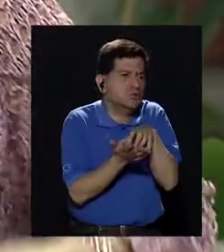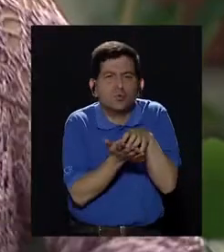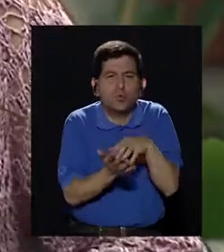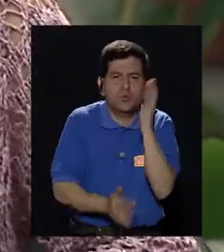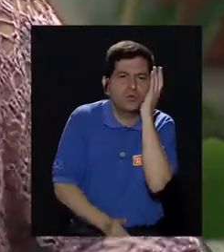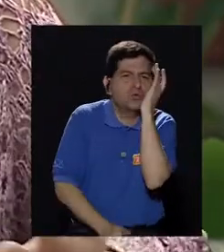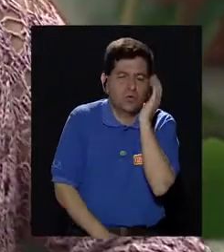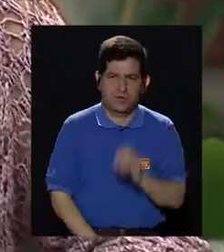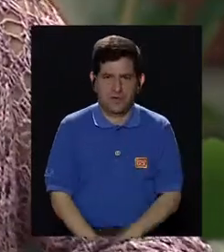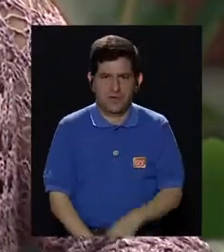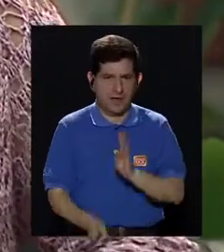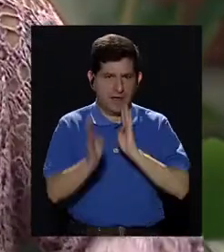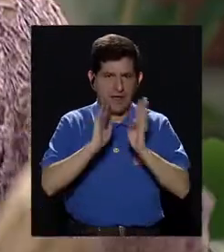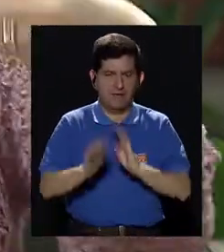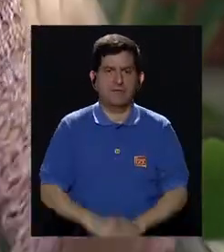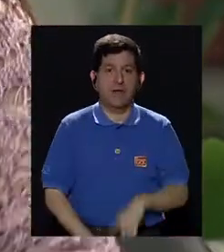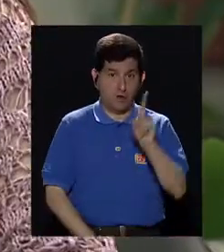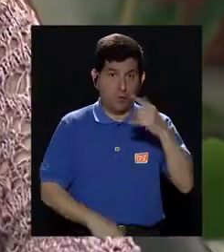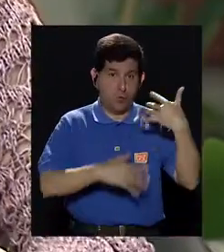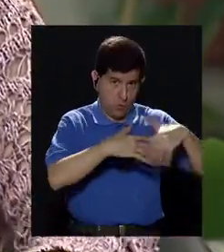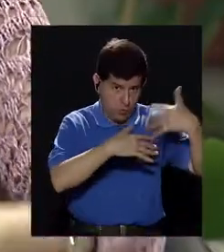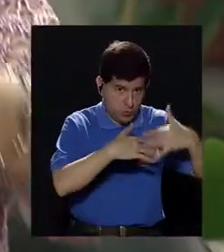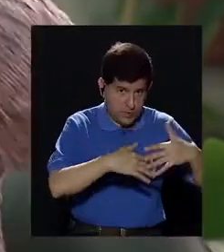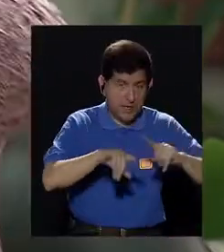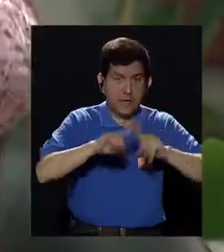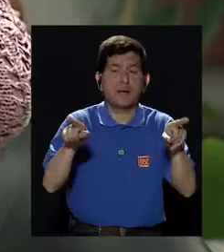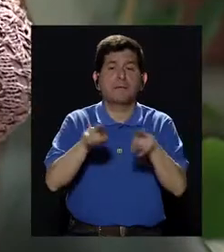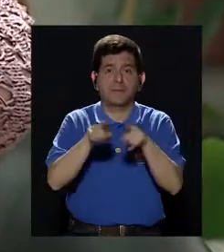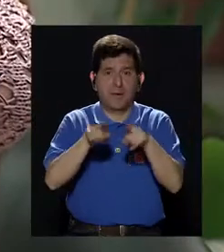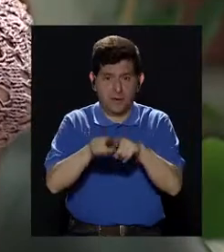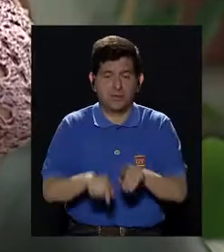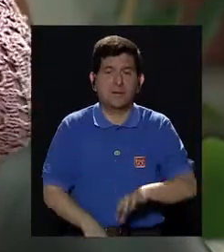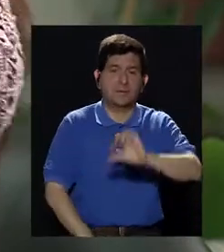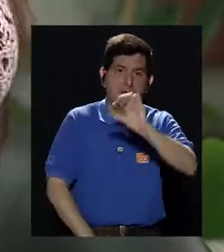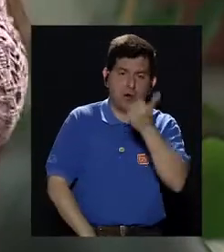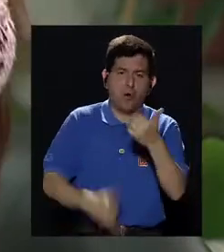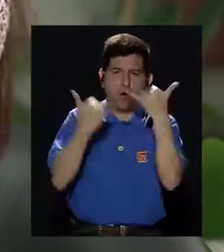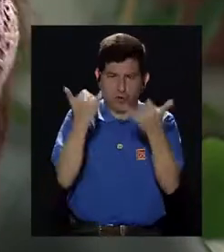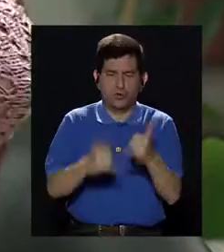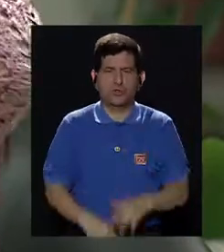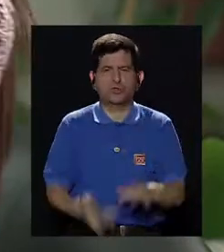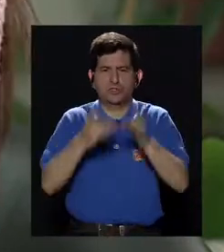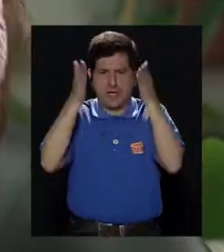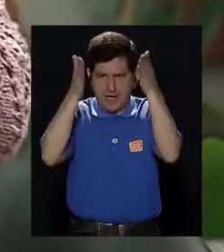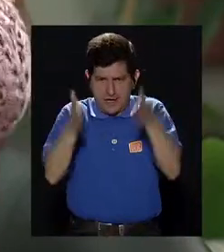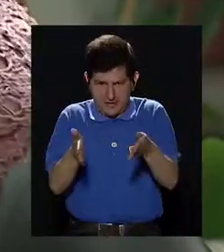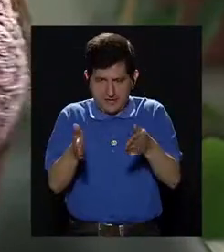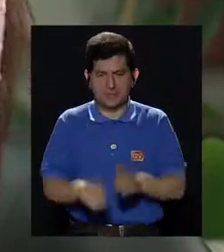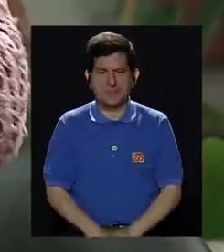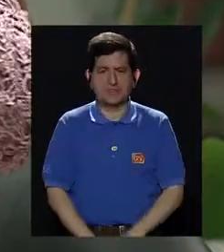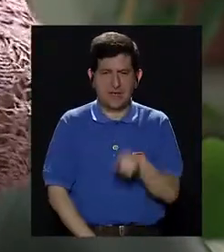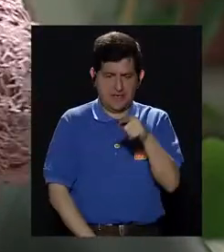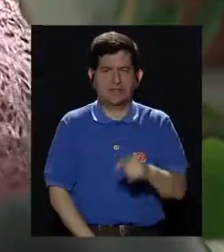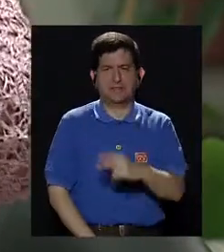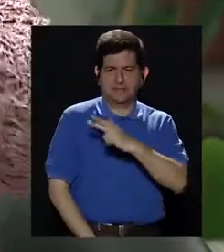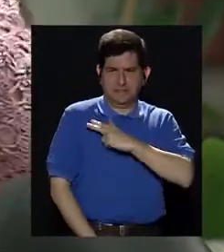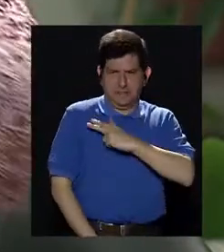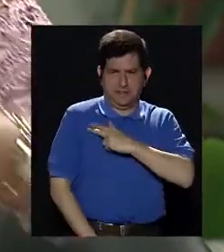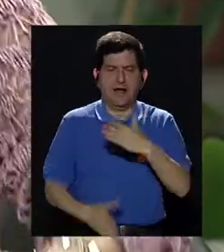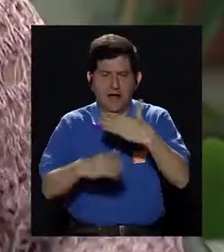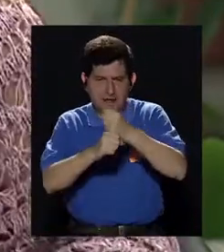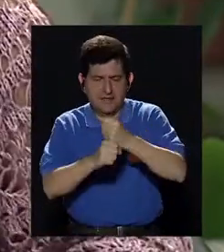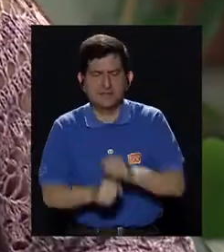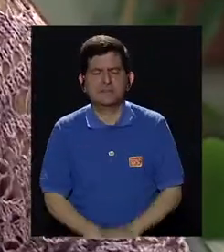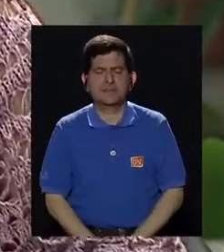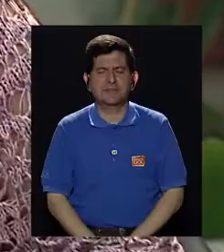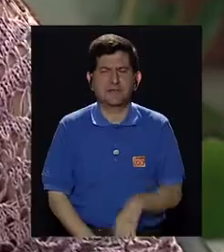preocupación. Hablemos porque hay examen en sangre, pero también el examen, ¿verdad? Que ya con el urólogo y el especialista que tienen que realizarlo. Me